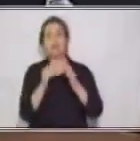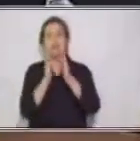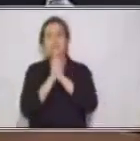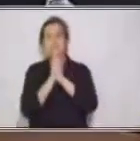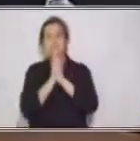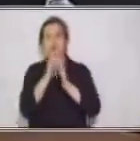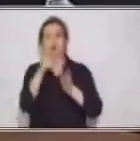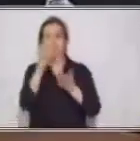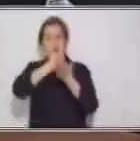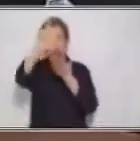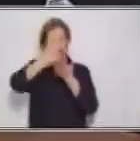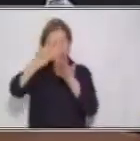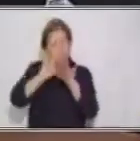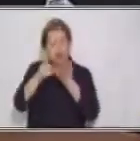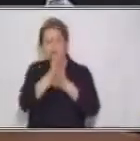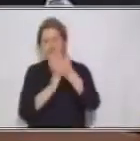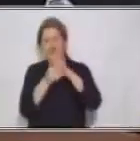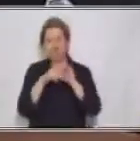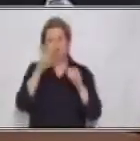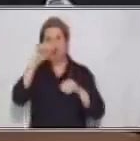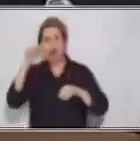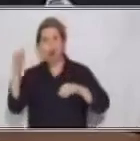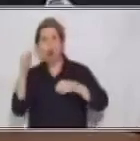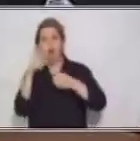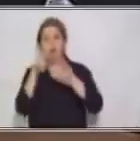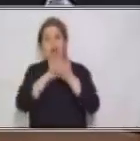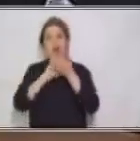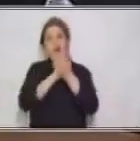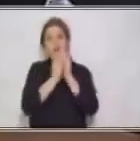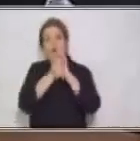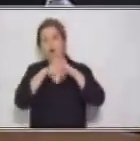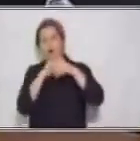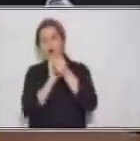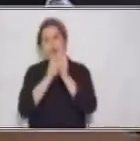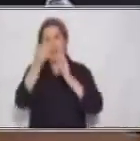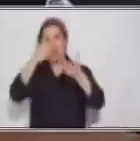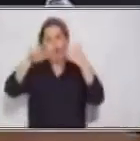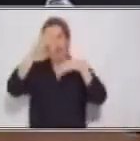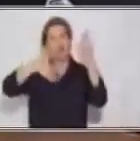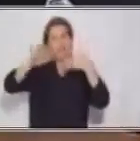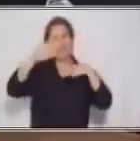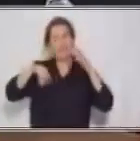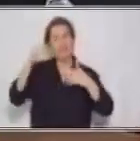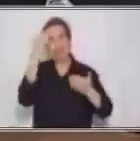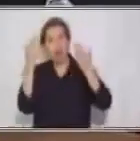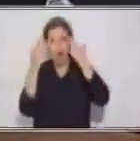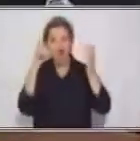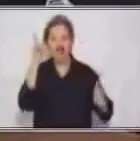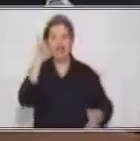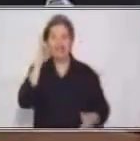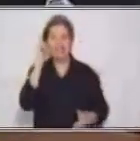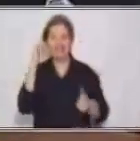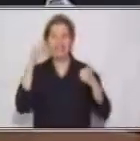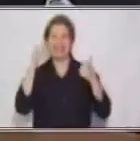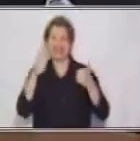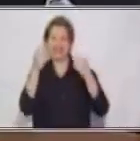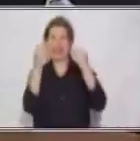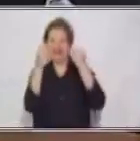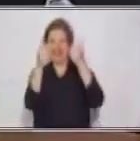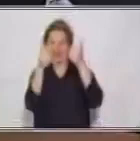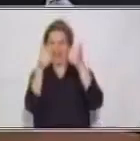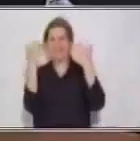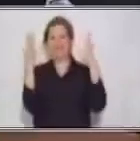manos constantemente con agua y jabón. En Lengua de Señas saludamos a Lorraine. Muy bien,